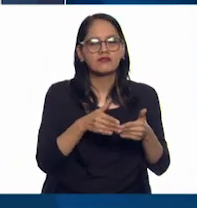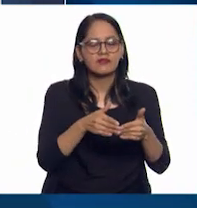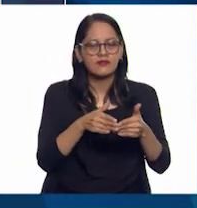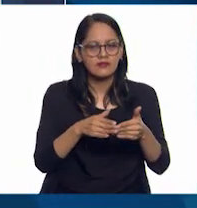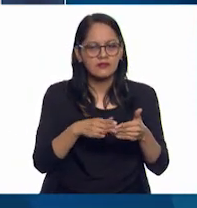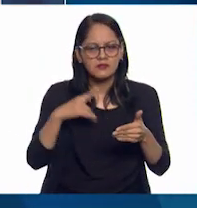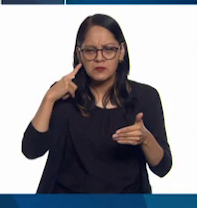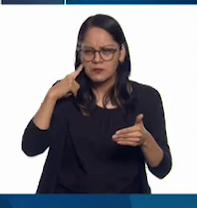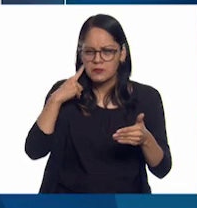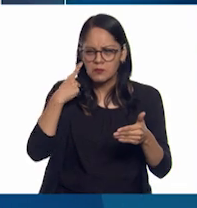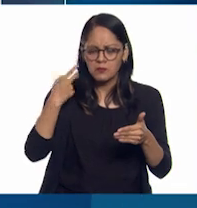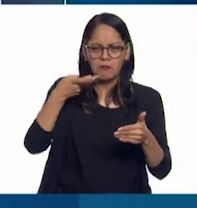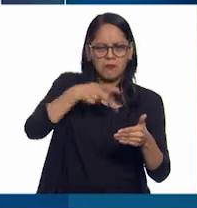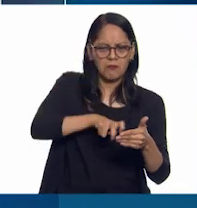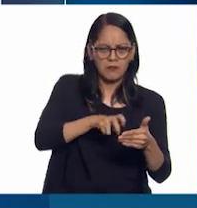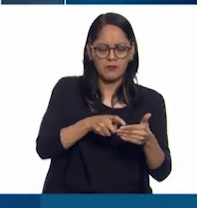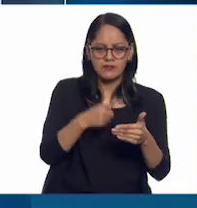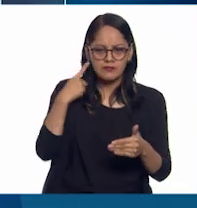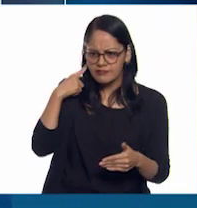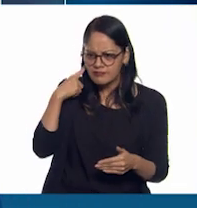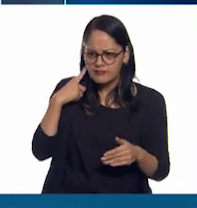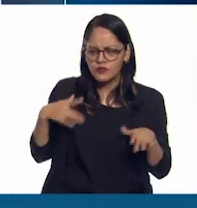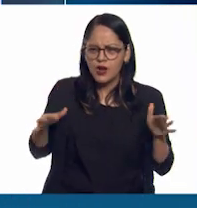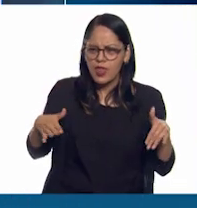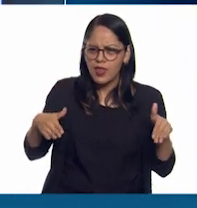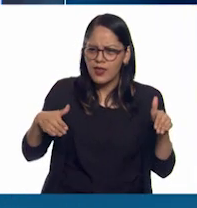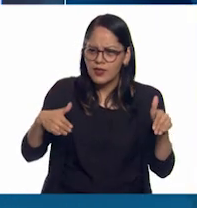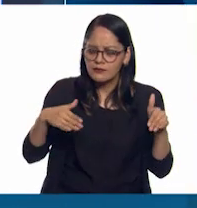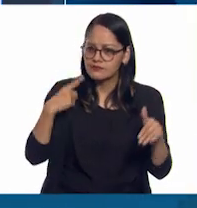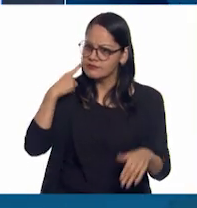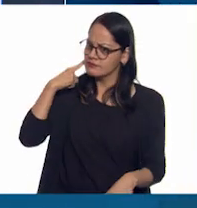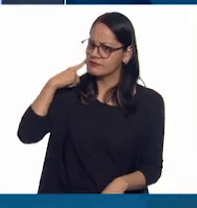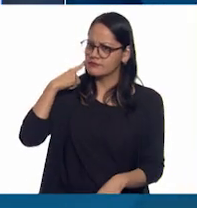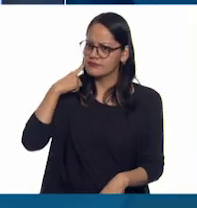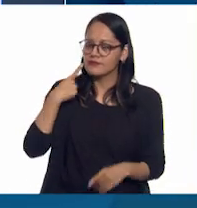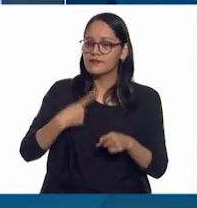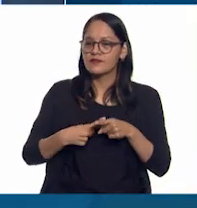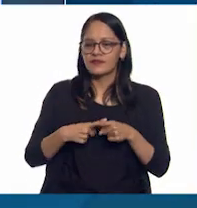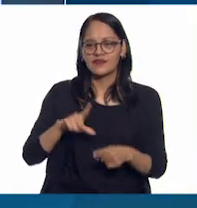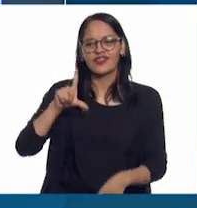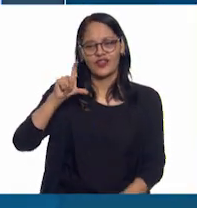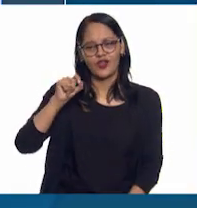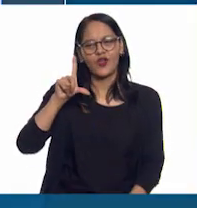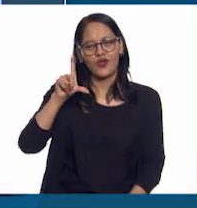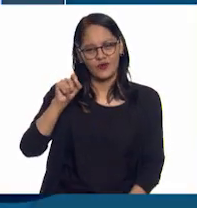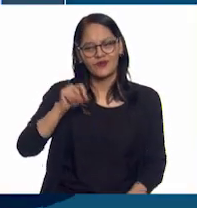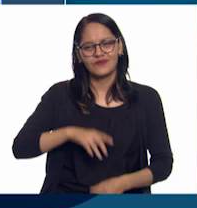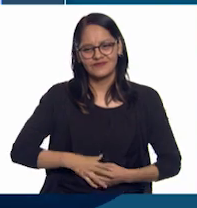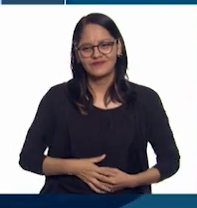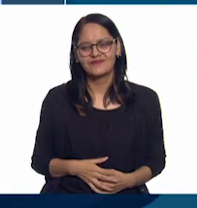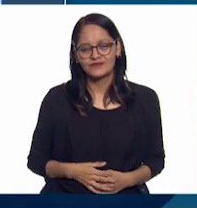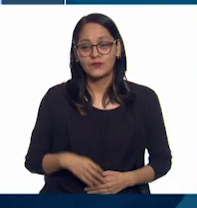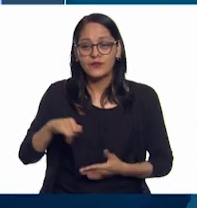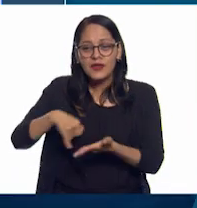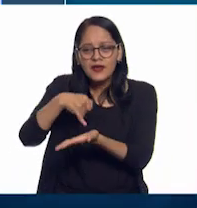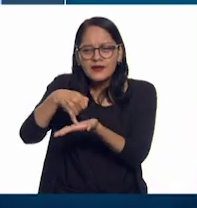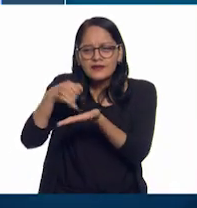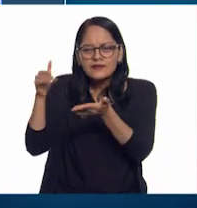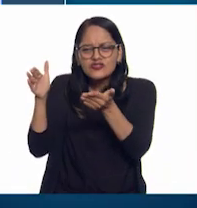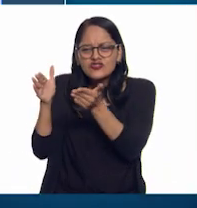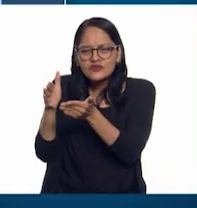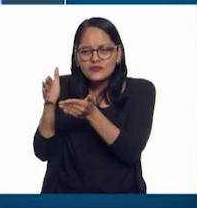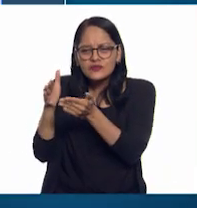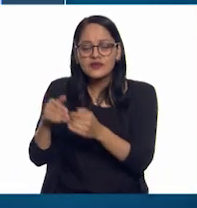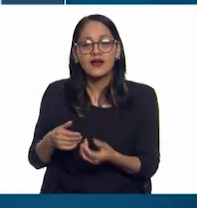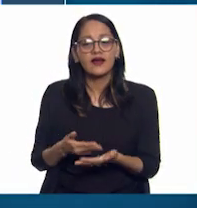aleteo. Era Lolo que me siguió. Y pues era una isla muy pequeña. Así que Lolo